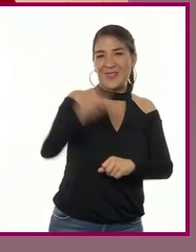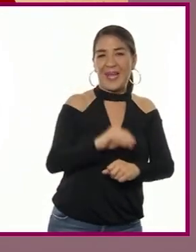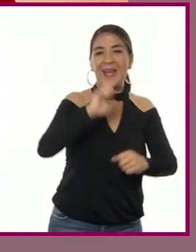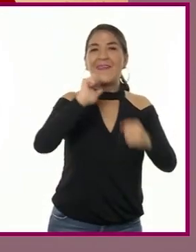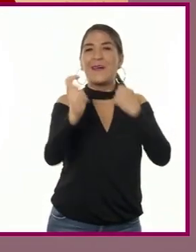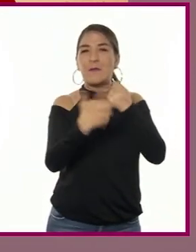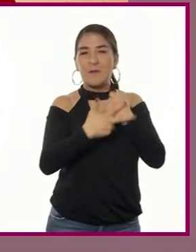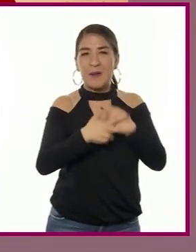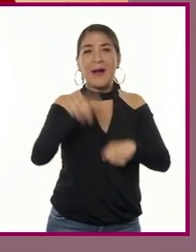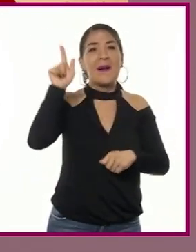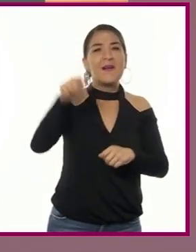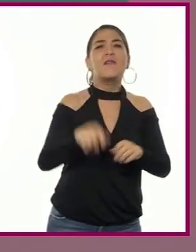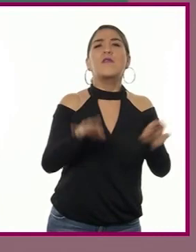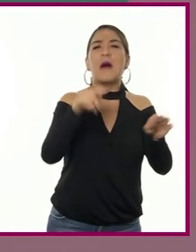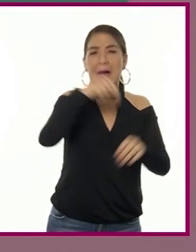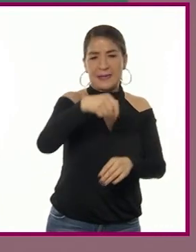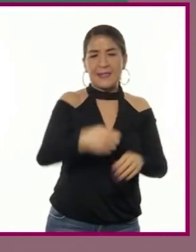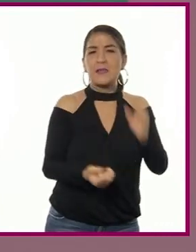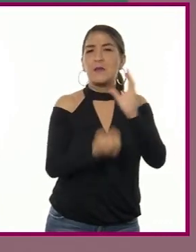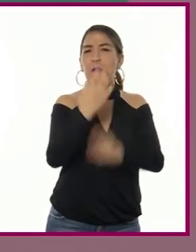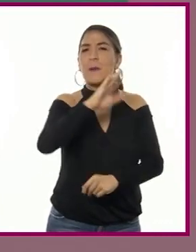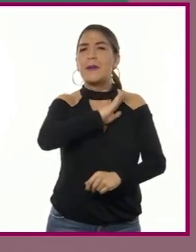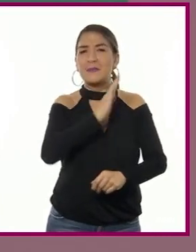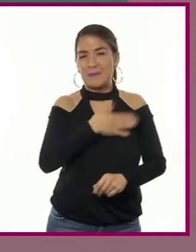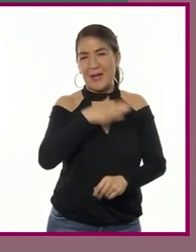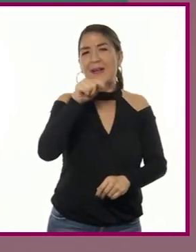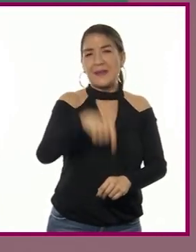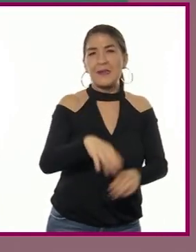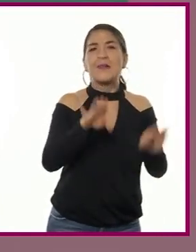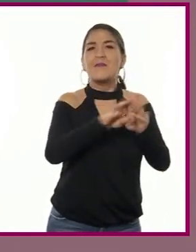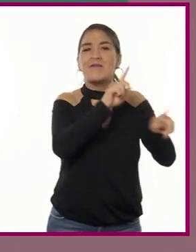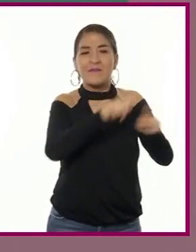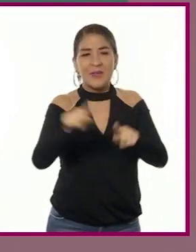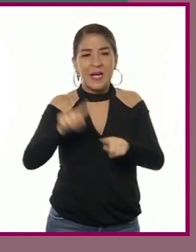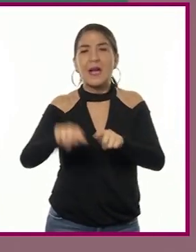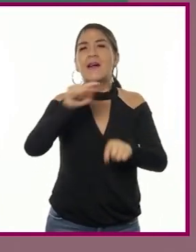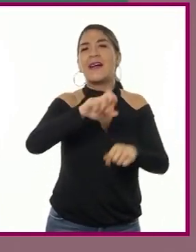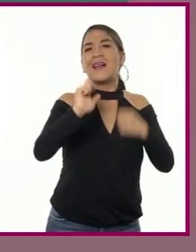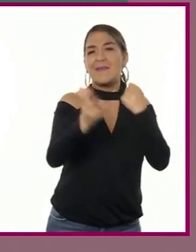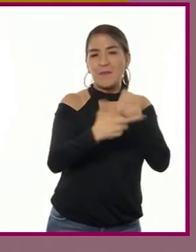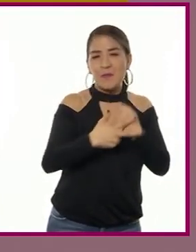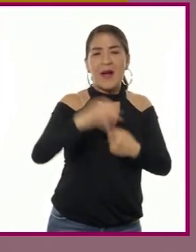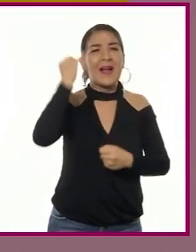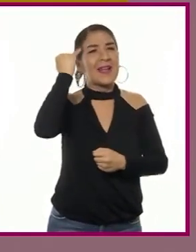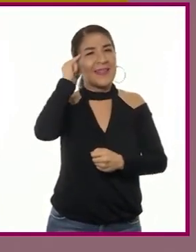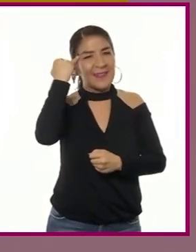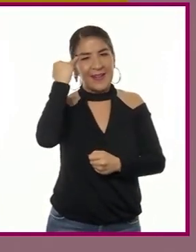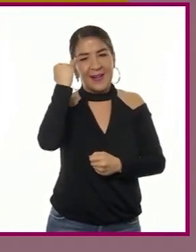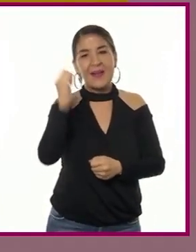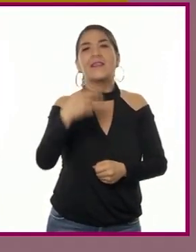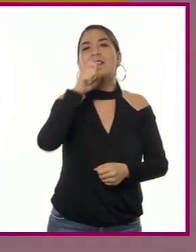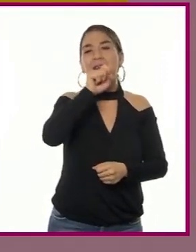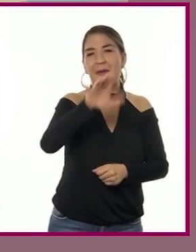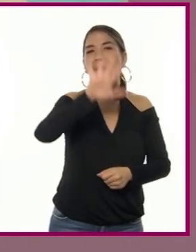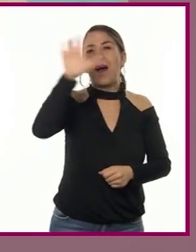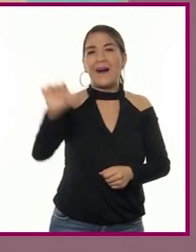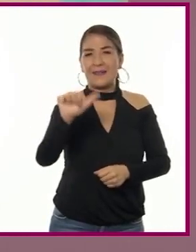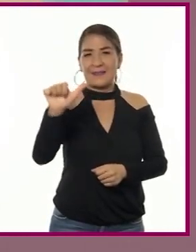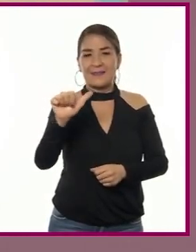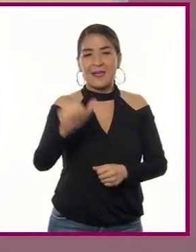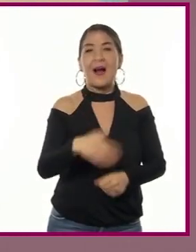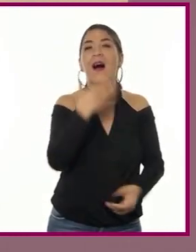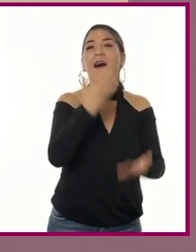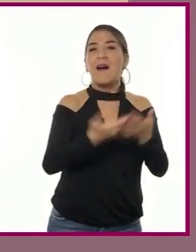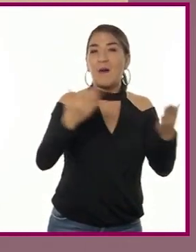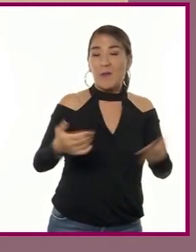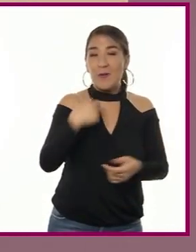En la Nueva España, la vestimenta tiene elementos de origen europeo, indígena y asiático. Hoy